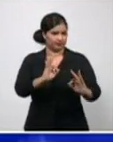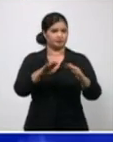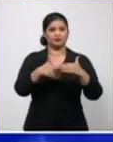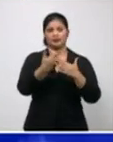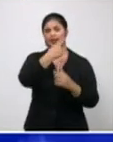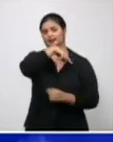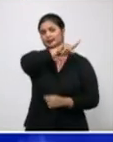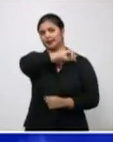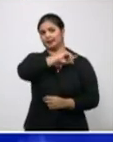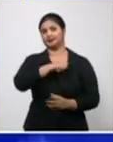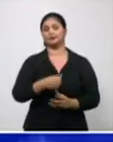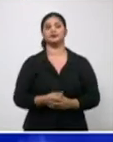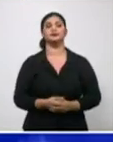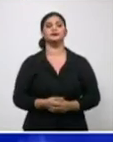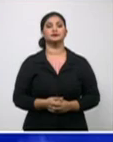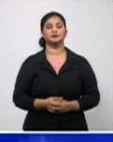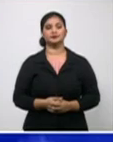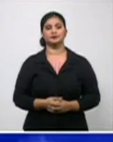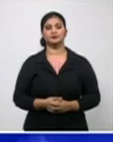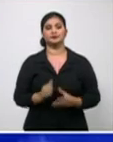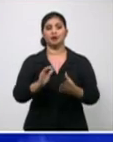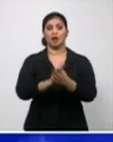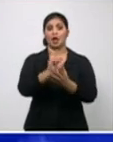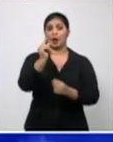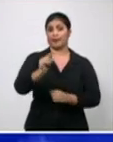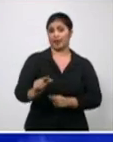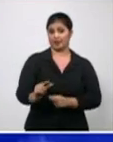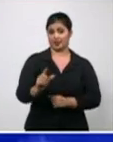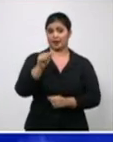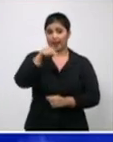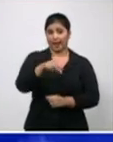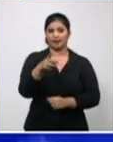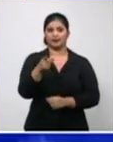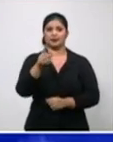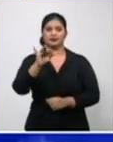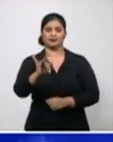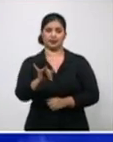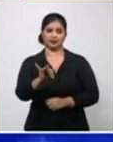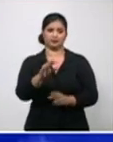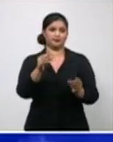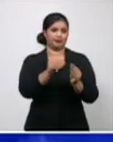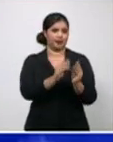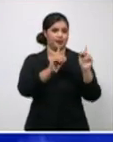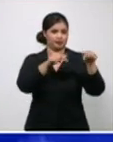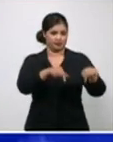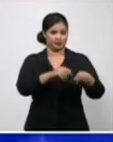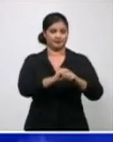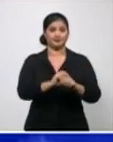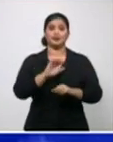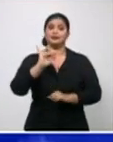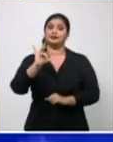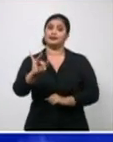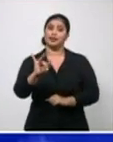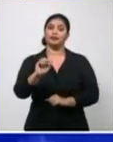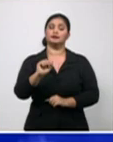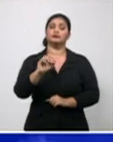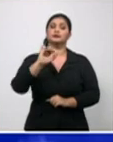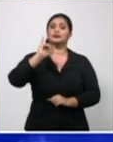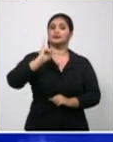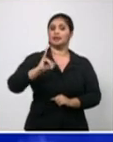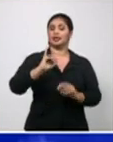De Mayaveque se diagnostican diecisiete pacientes autóctonos, siete de San José, seis de Madruga,